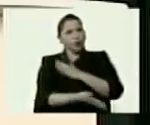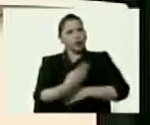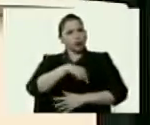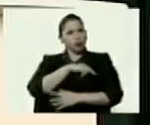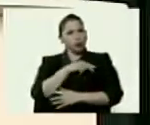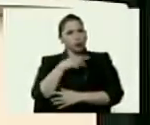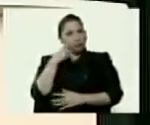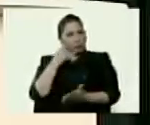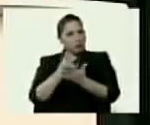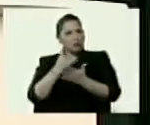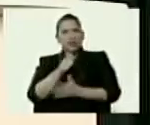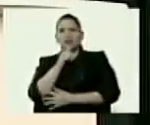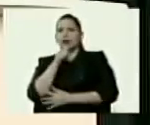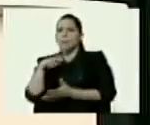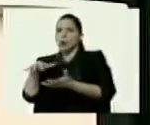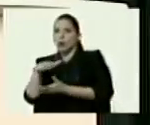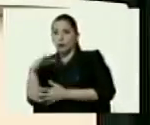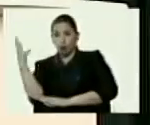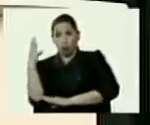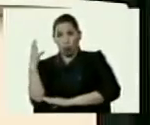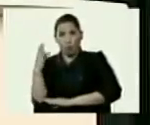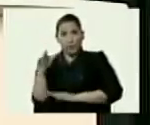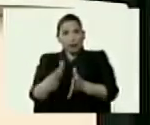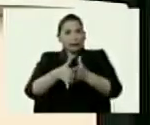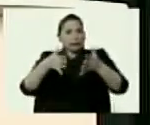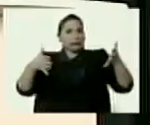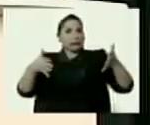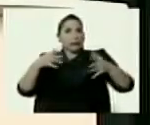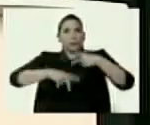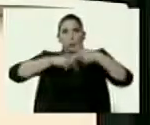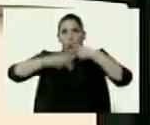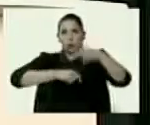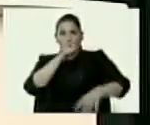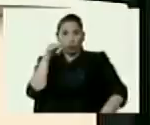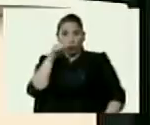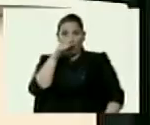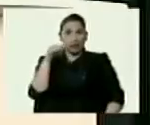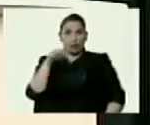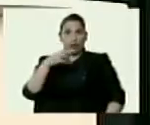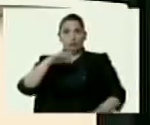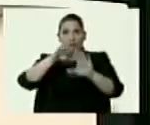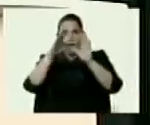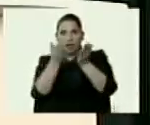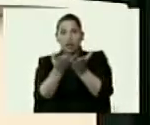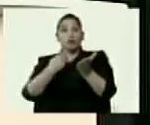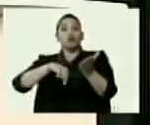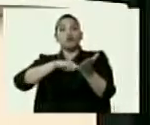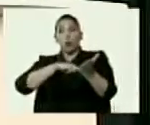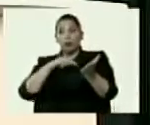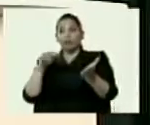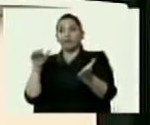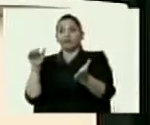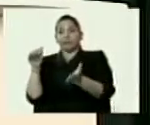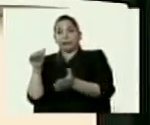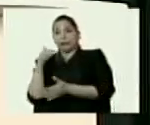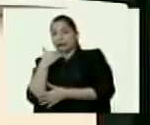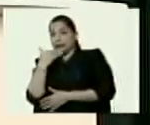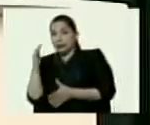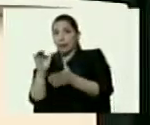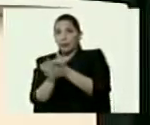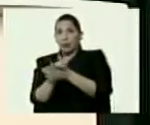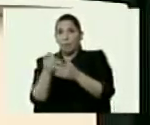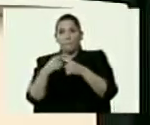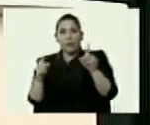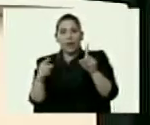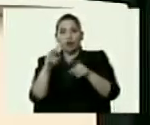problemático. Colombia es el más grande productor de cocaína del planeta, es nuestro vecino. Pero resulta que